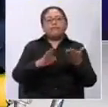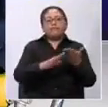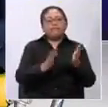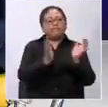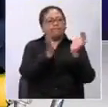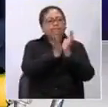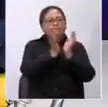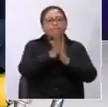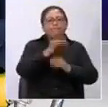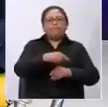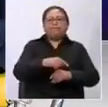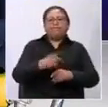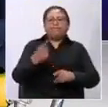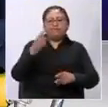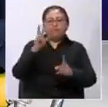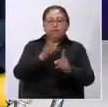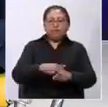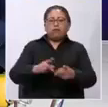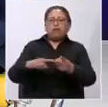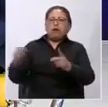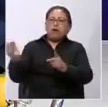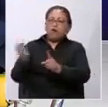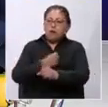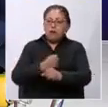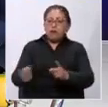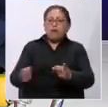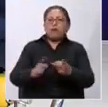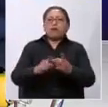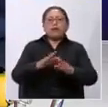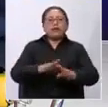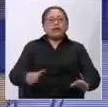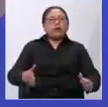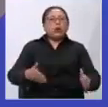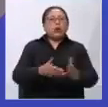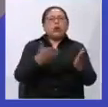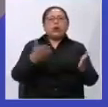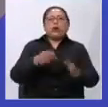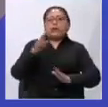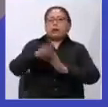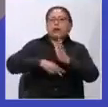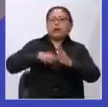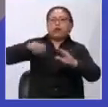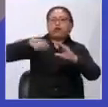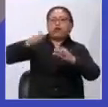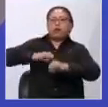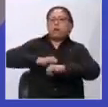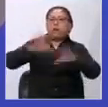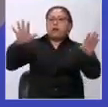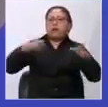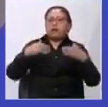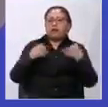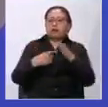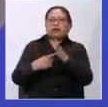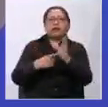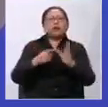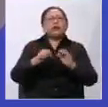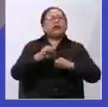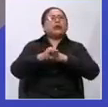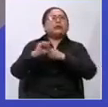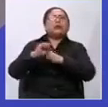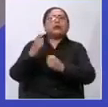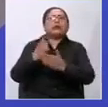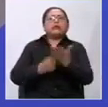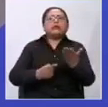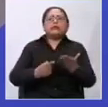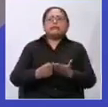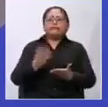también estos abusos que usted nos acaba de hacer referencia. Sí. Un video que va a lanzar y va a formar parte de una campaña para